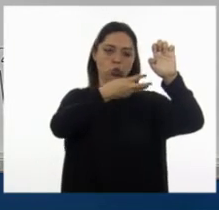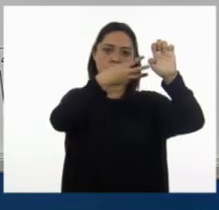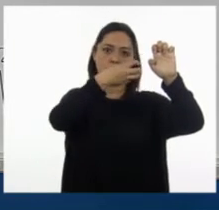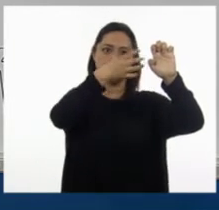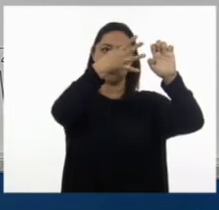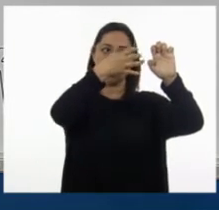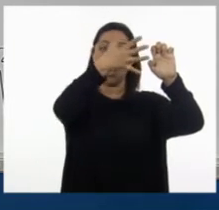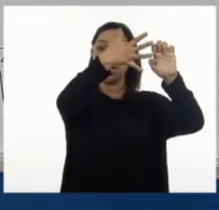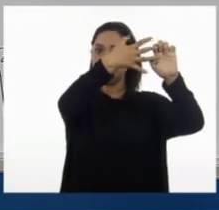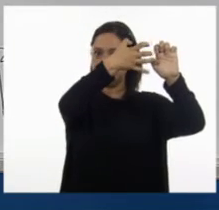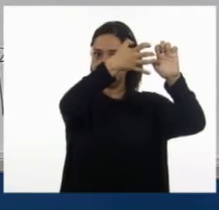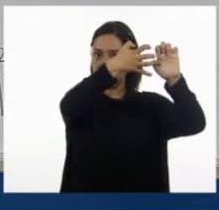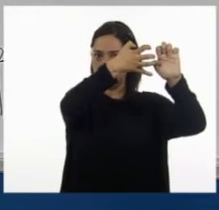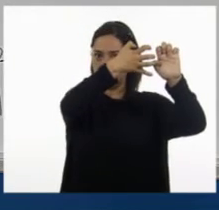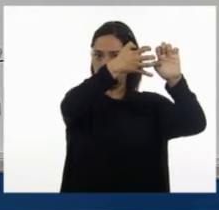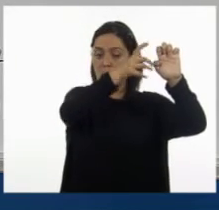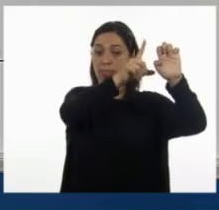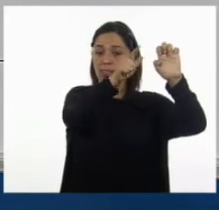octava. Octava columna.